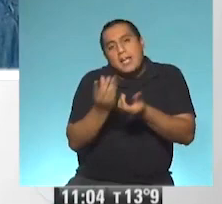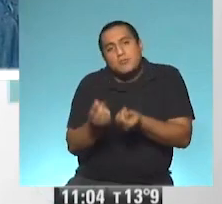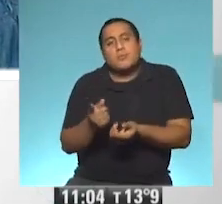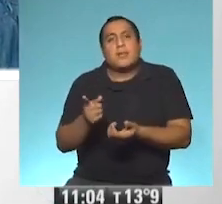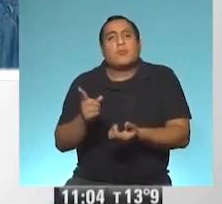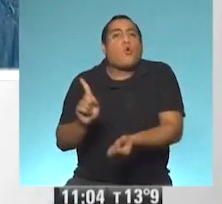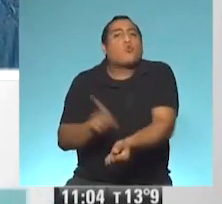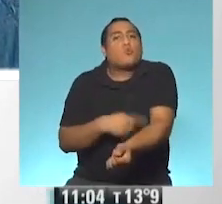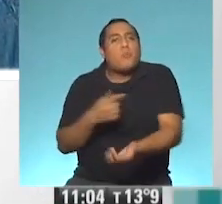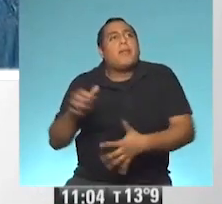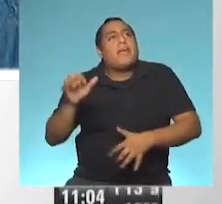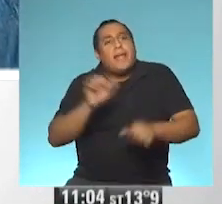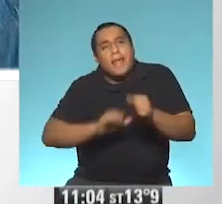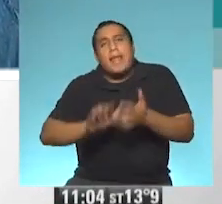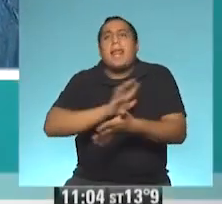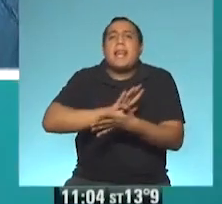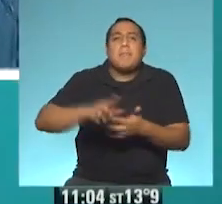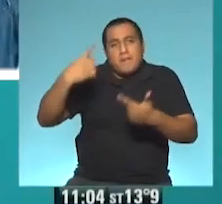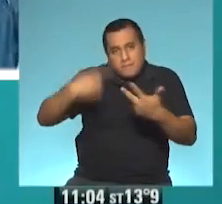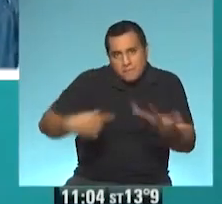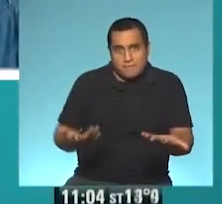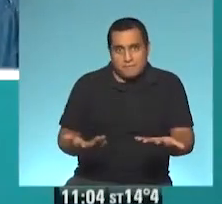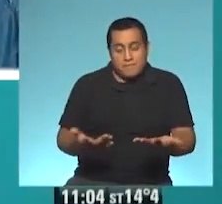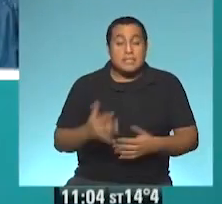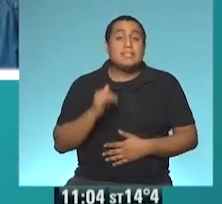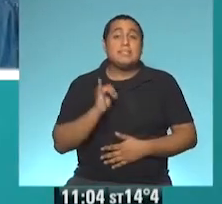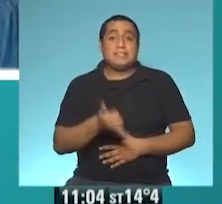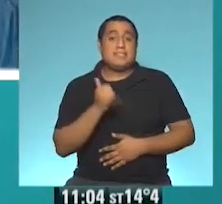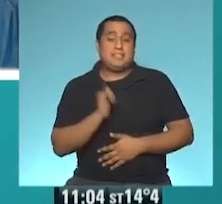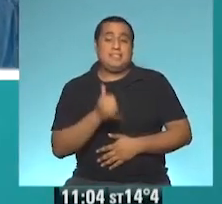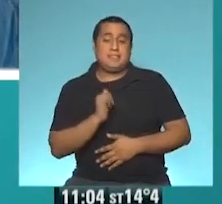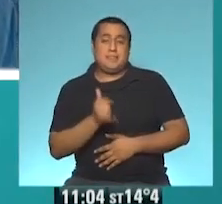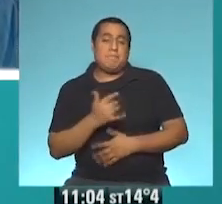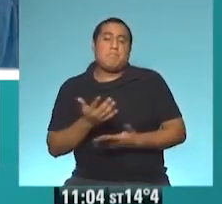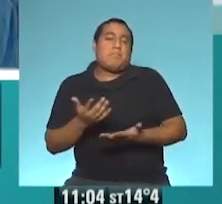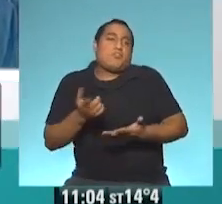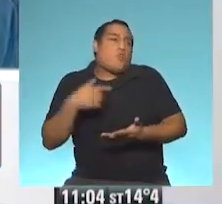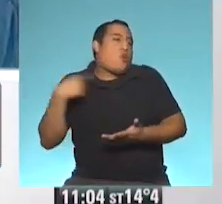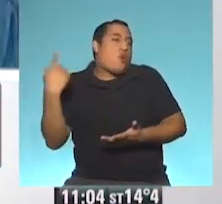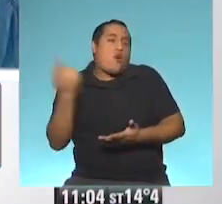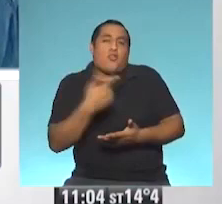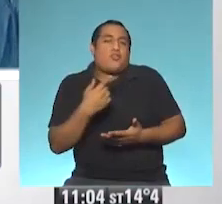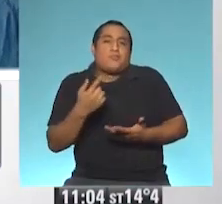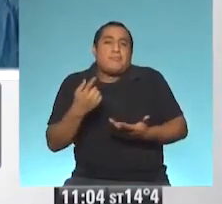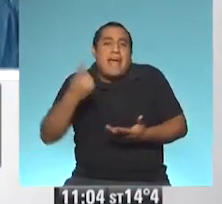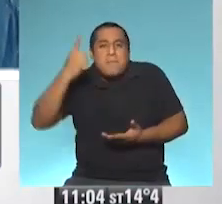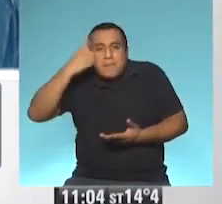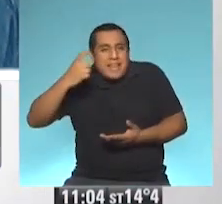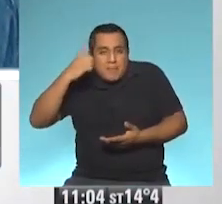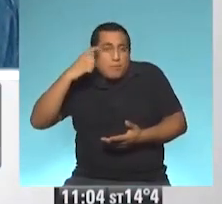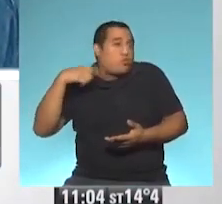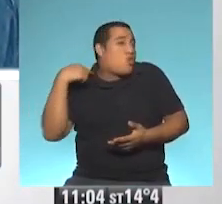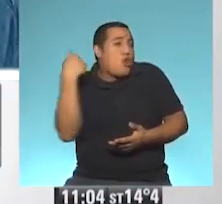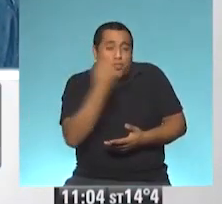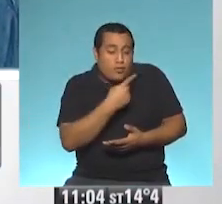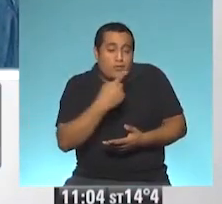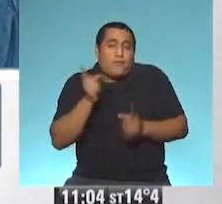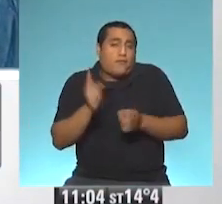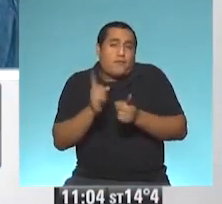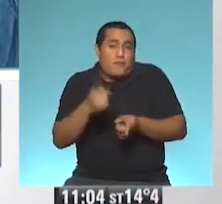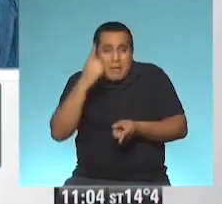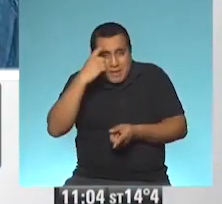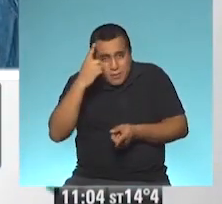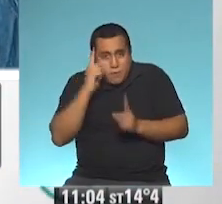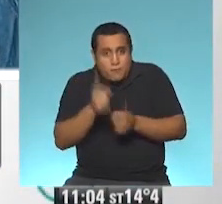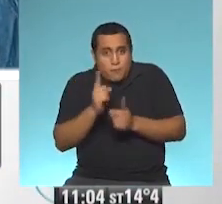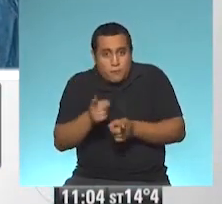cotidiana. Sí, ellos, bueno, como todos vivimos aprendiendo, ¿no? Y yo creo que